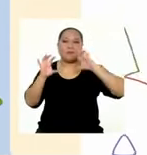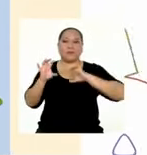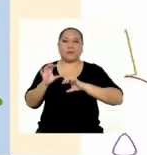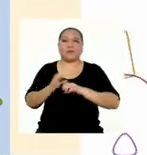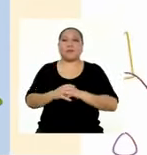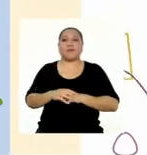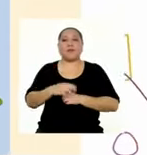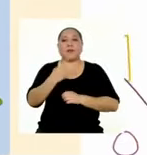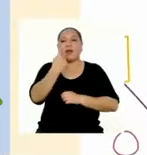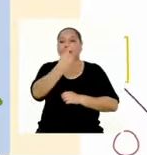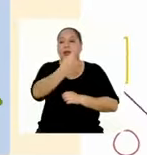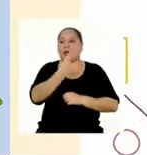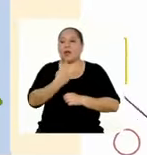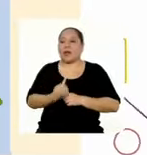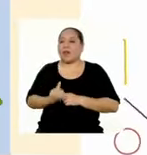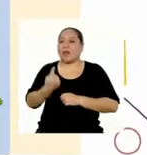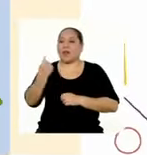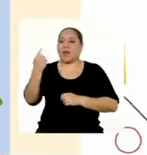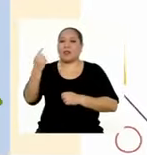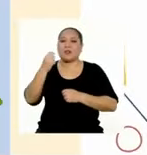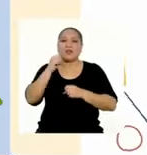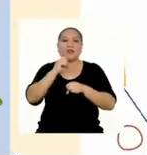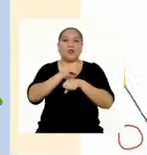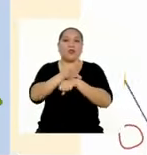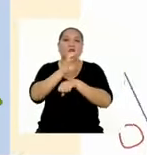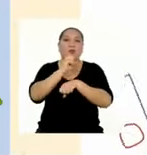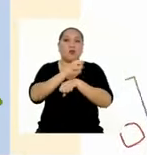conjunto de recomendaciones.